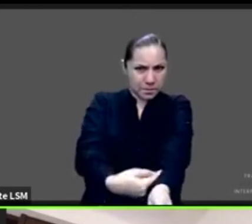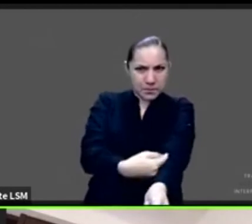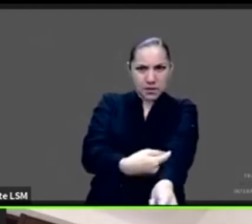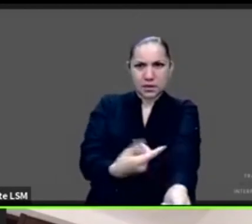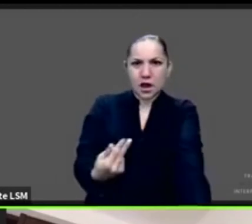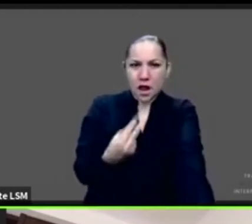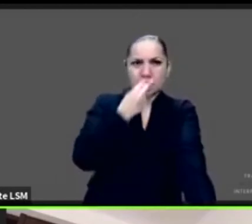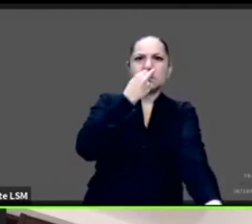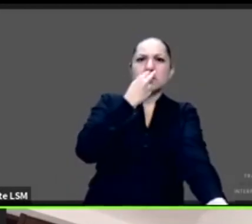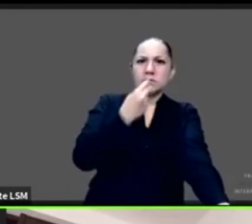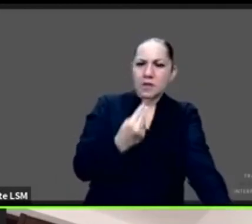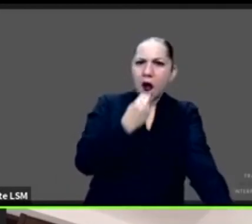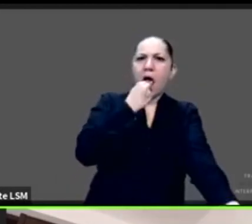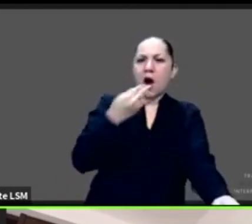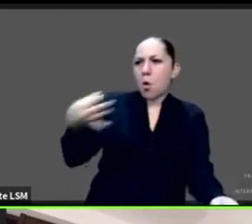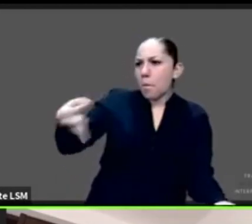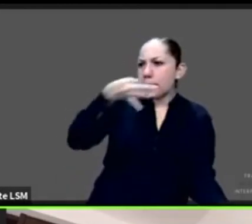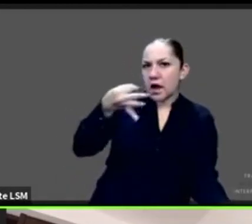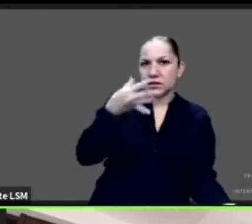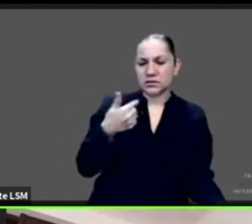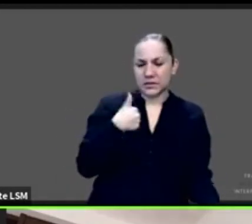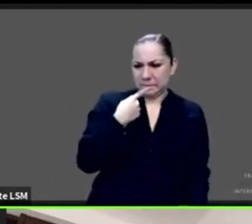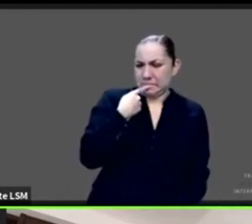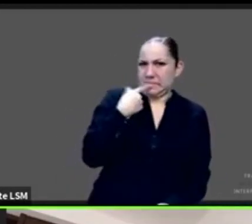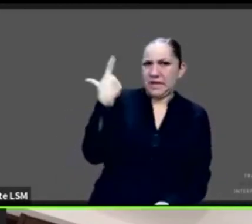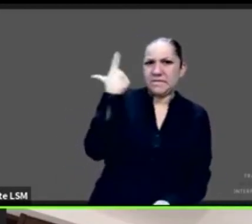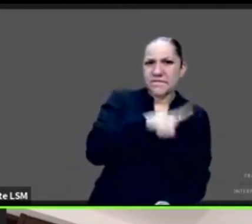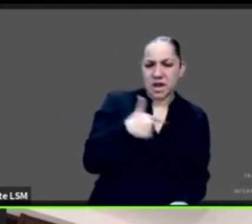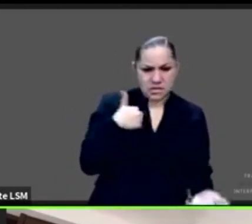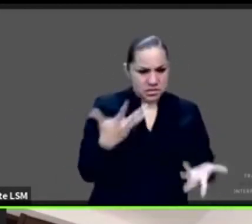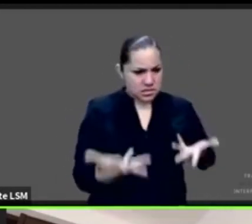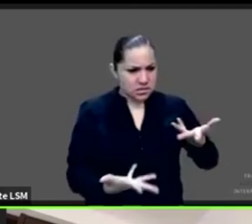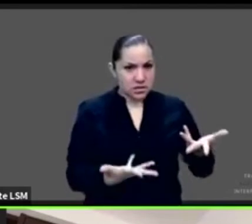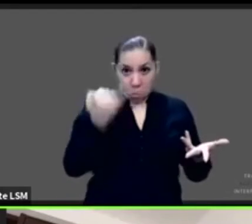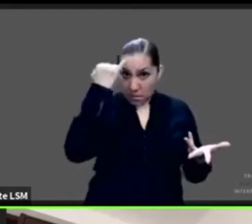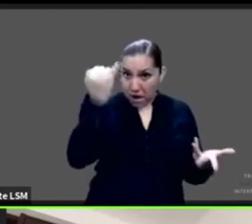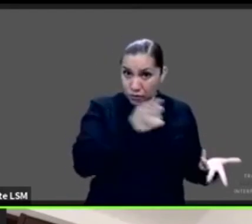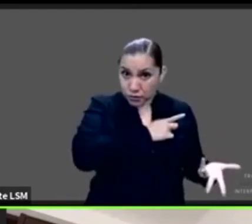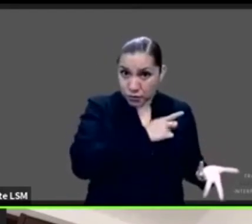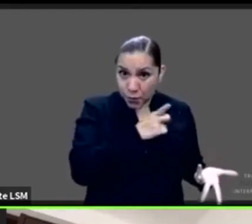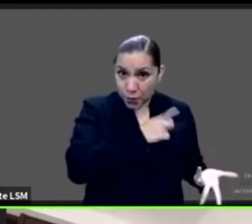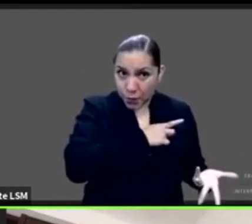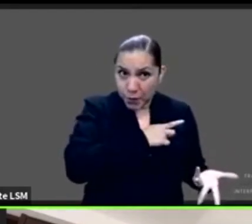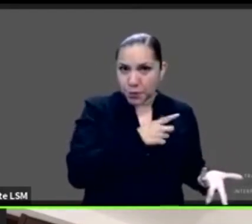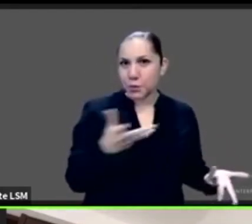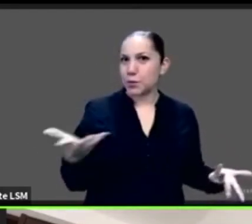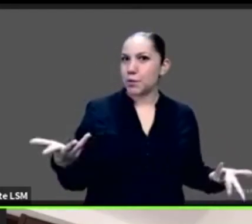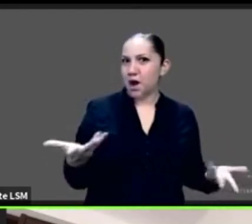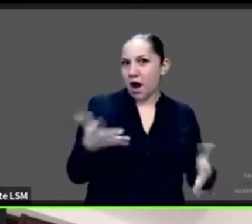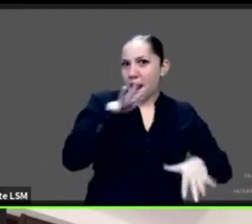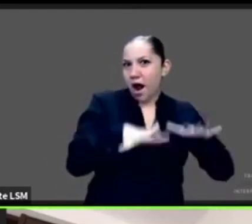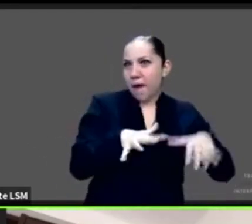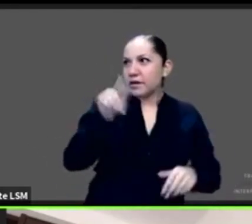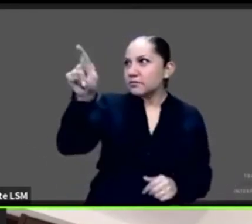que saben horrible, como los medicamentos, y dejarte solo, ¿no? Cuando no tienen ni el hospital, ni